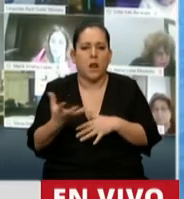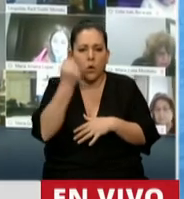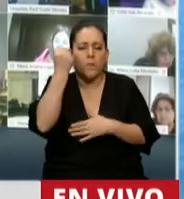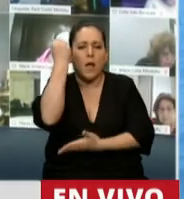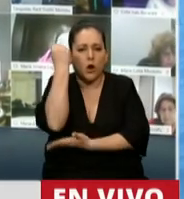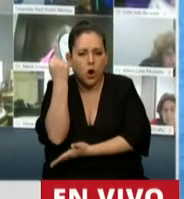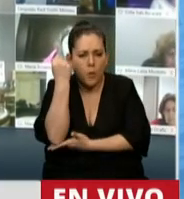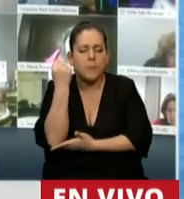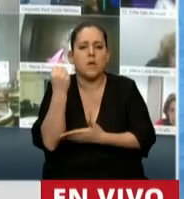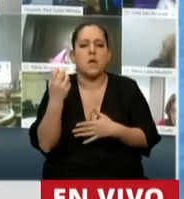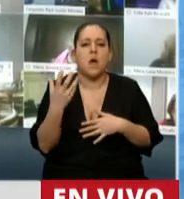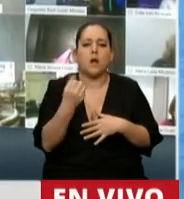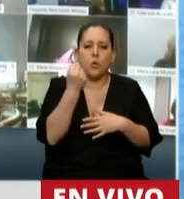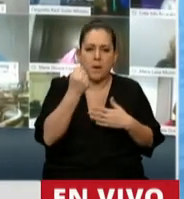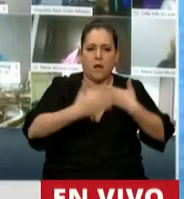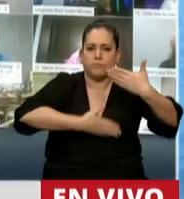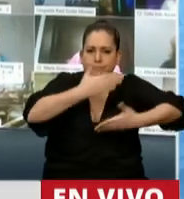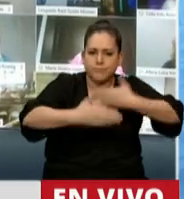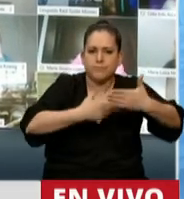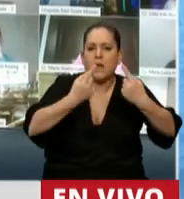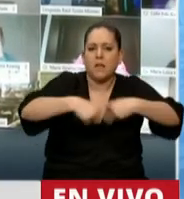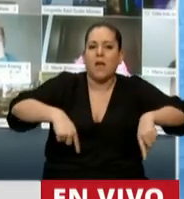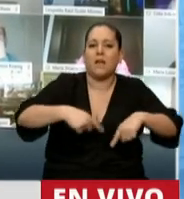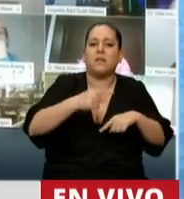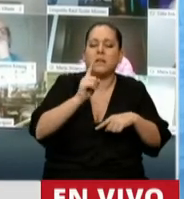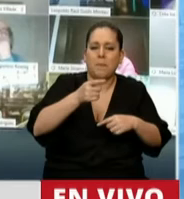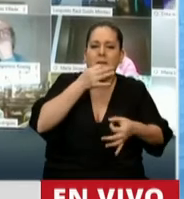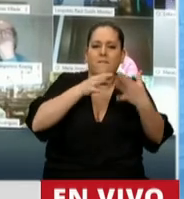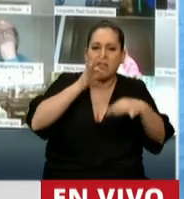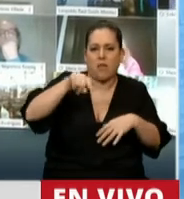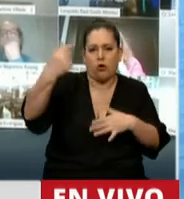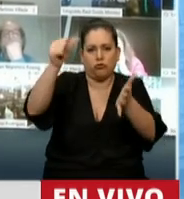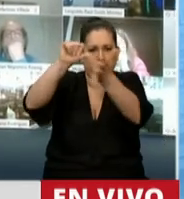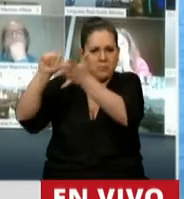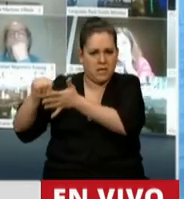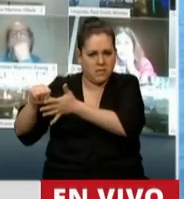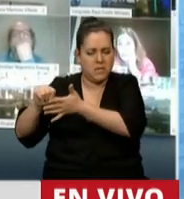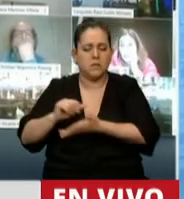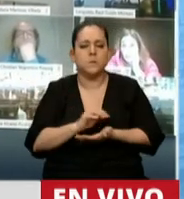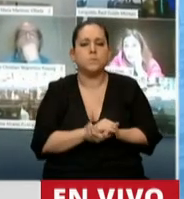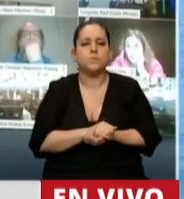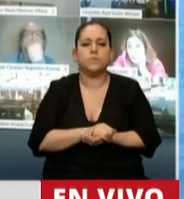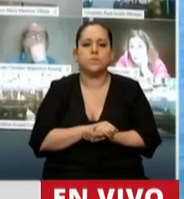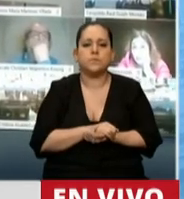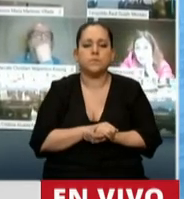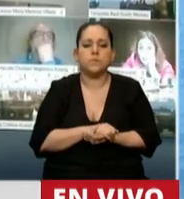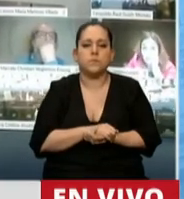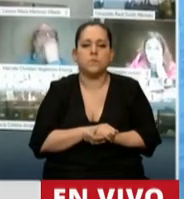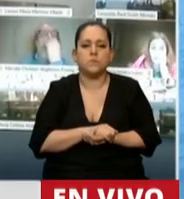exportaciones y la generación de divisas que el país necesita para crecer. No es